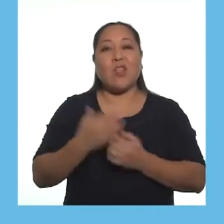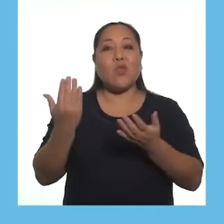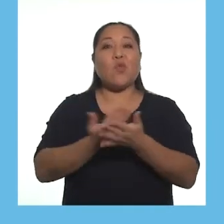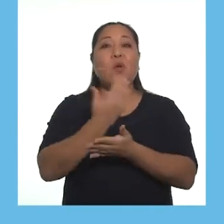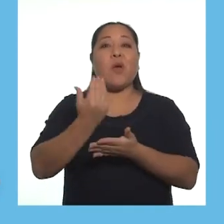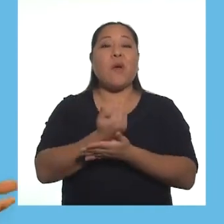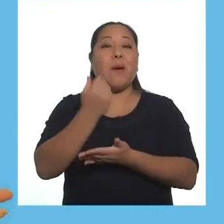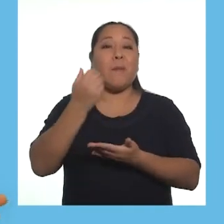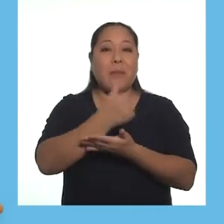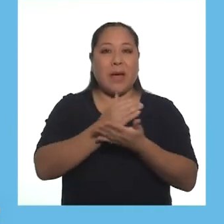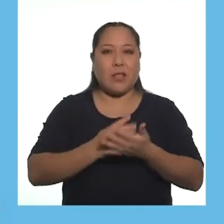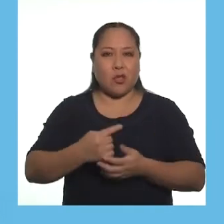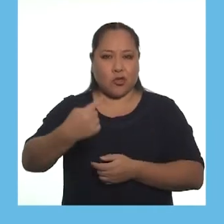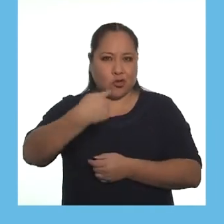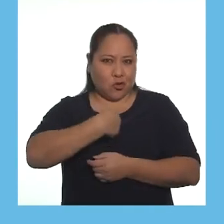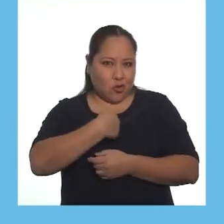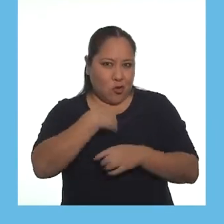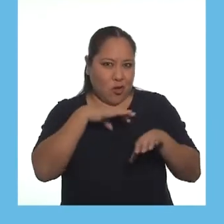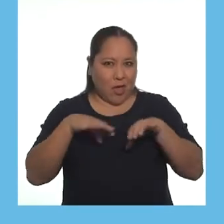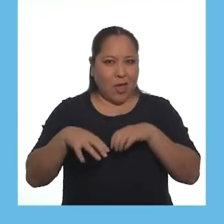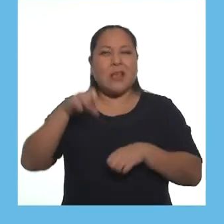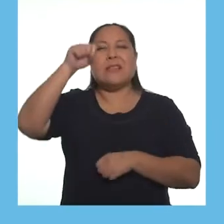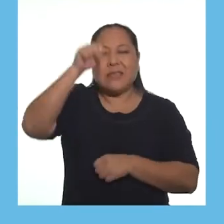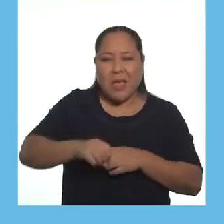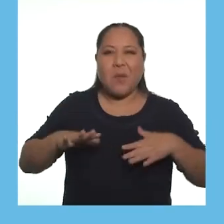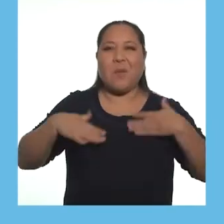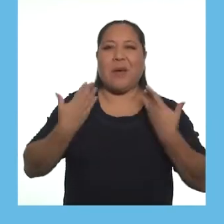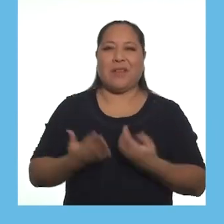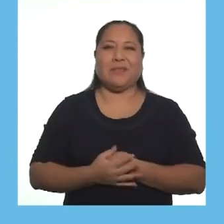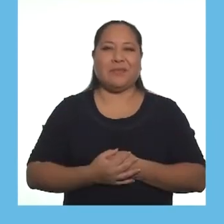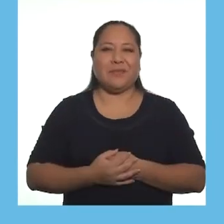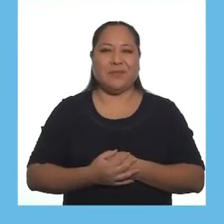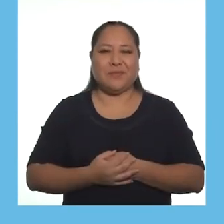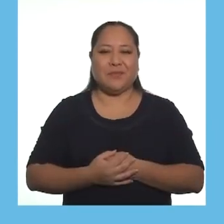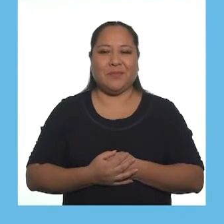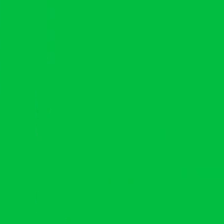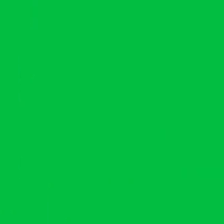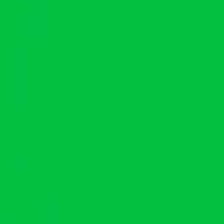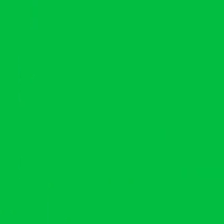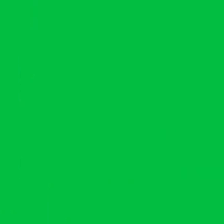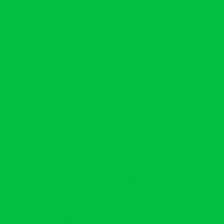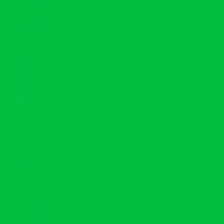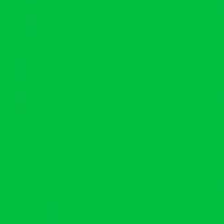voy a presentar nuestra nueva sección. Yo lo hago, yo puedo.